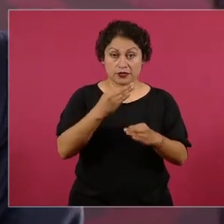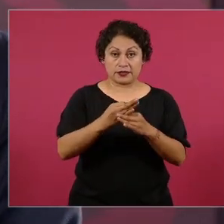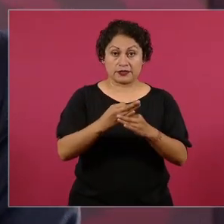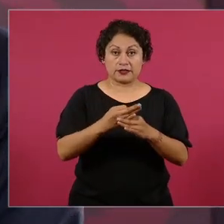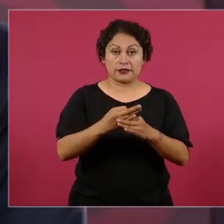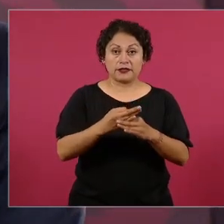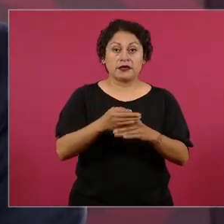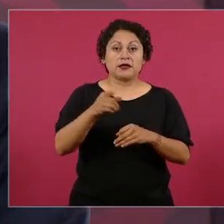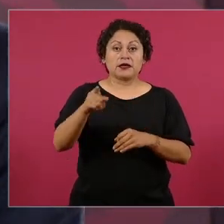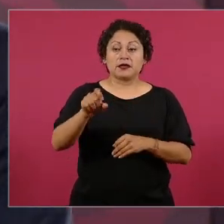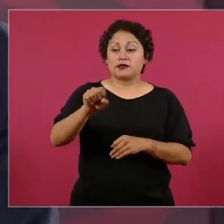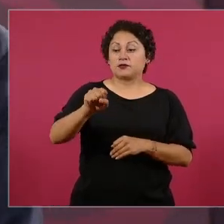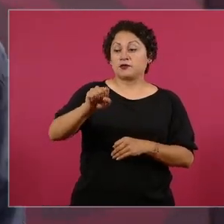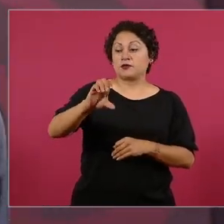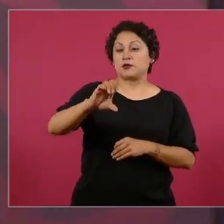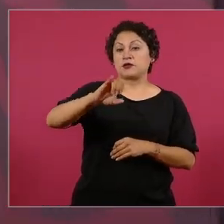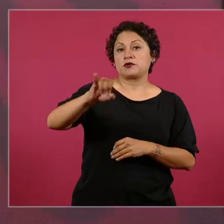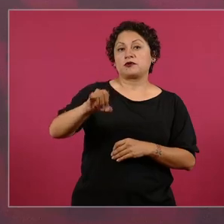Suprema Corte